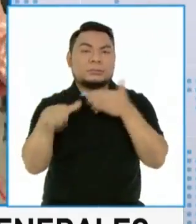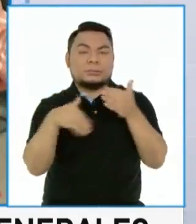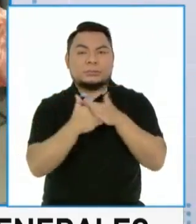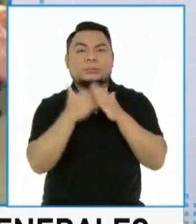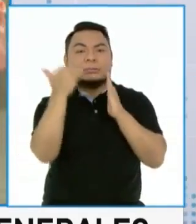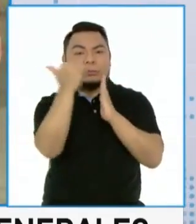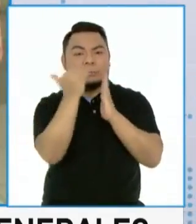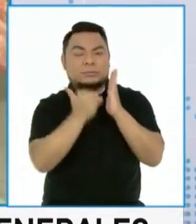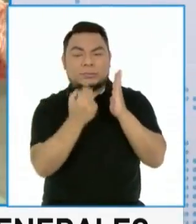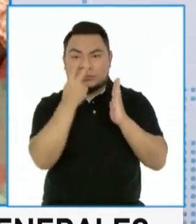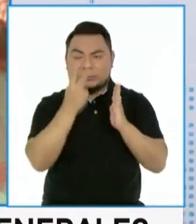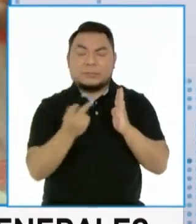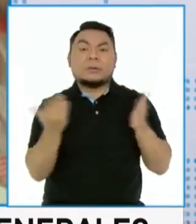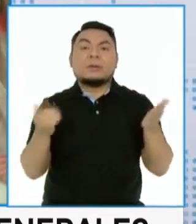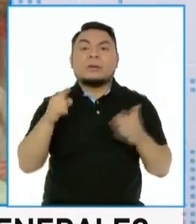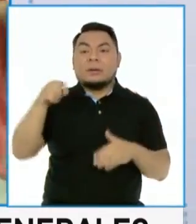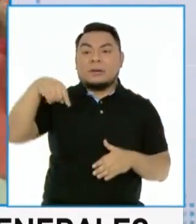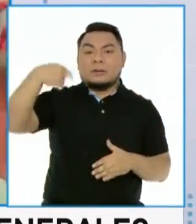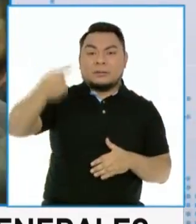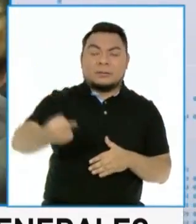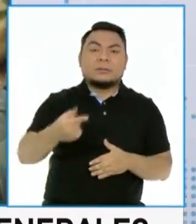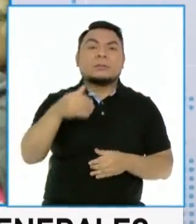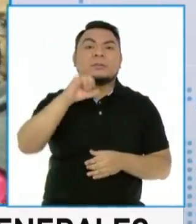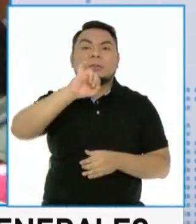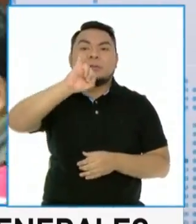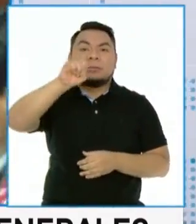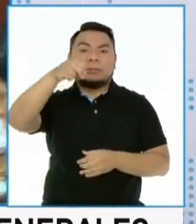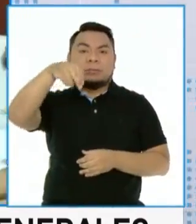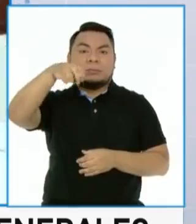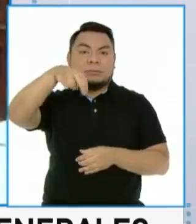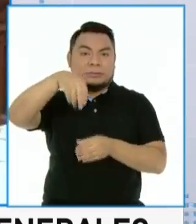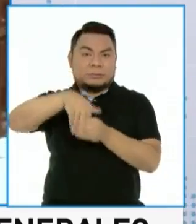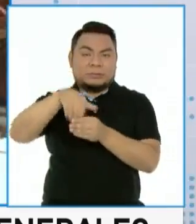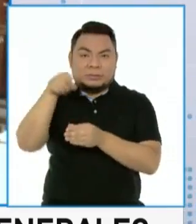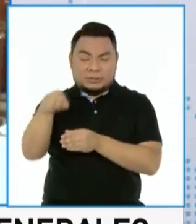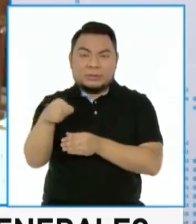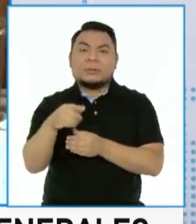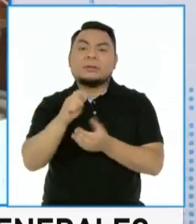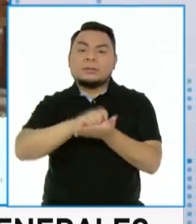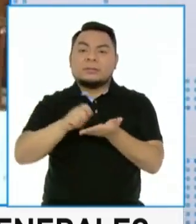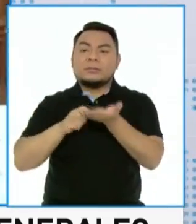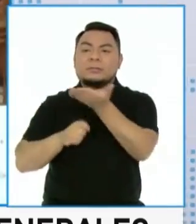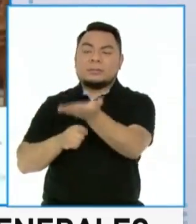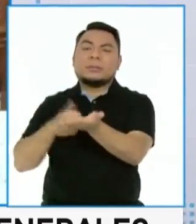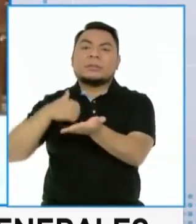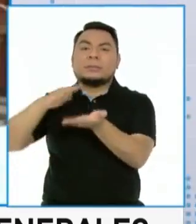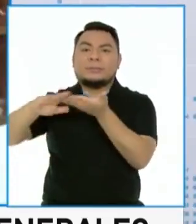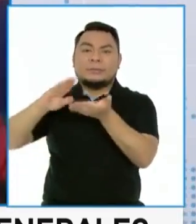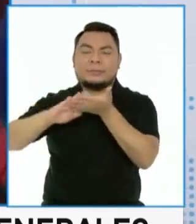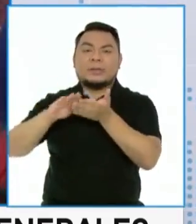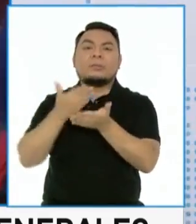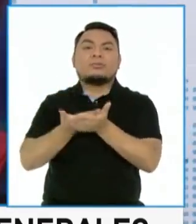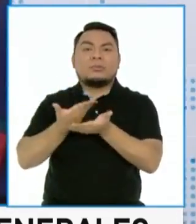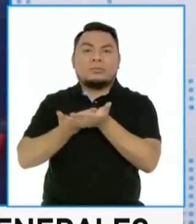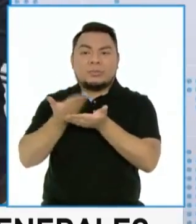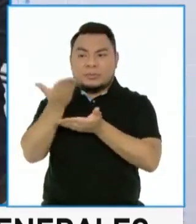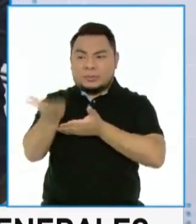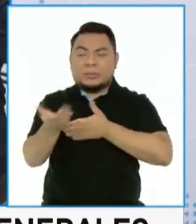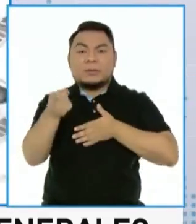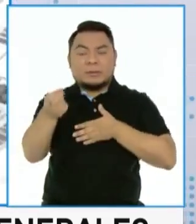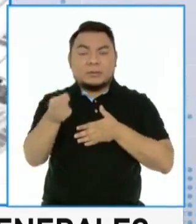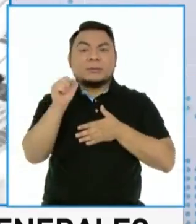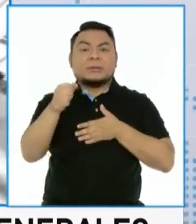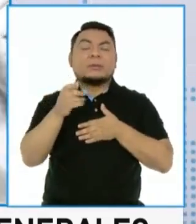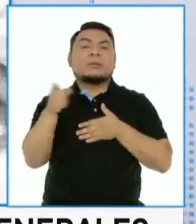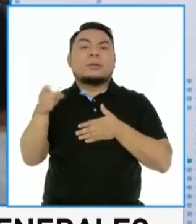causales se ven a partir del día siguiente en el Jurado Nacional de Elecciones y se tramita. Sabemos que el jurado ha puesto a disposición